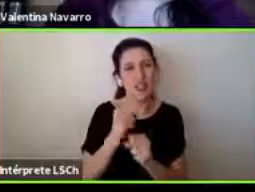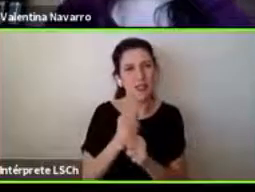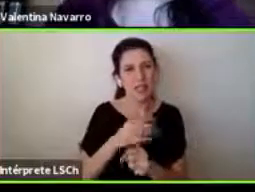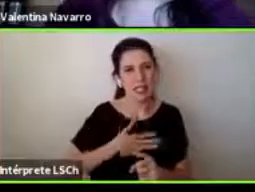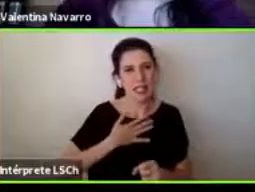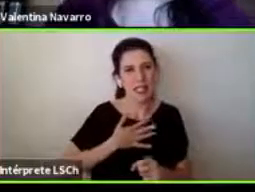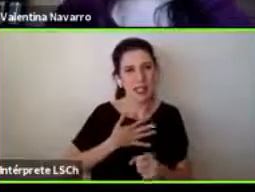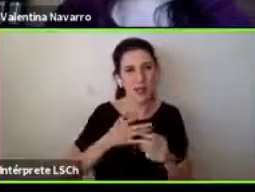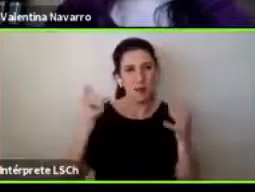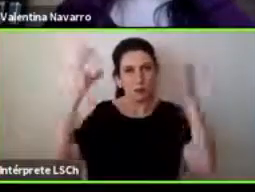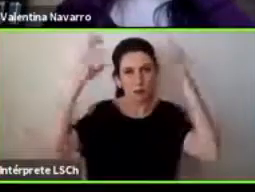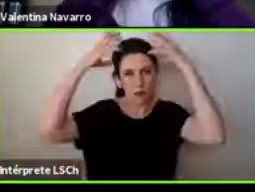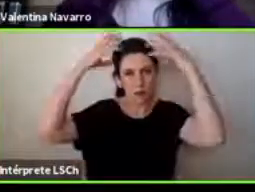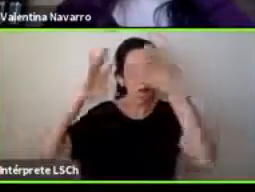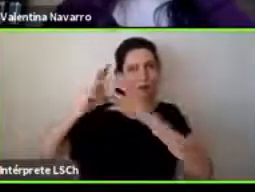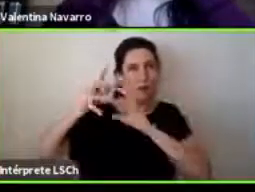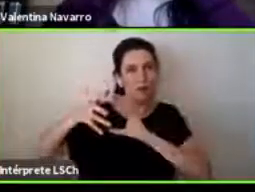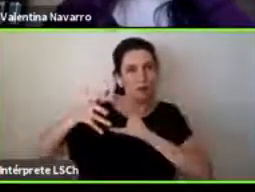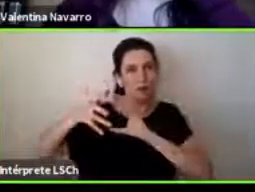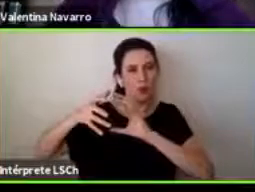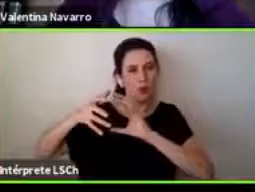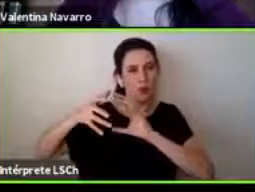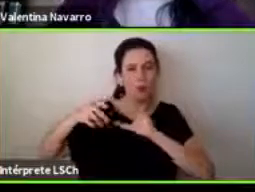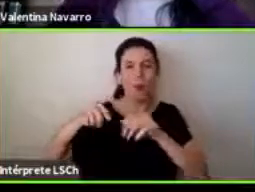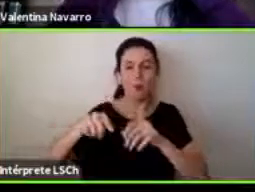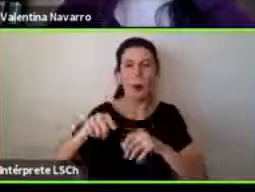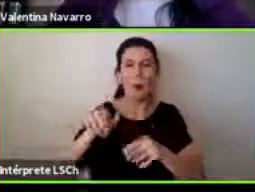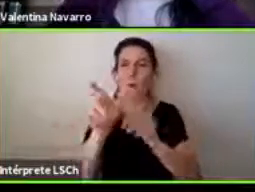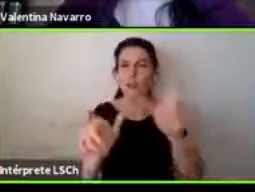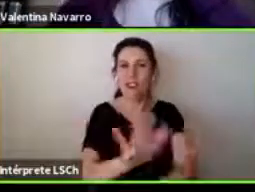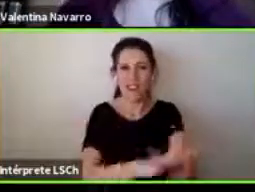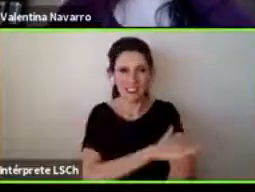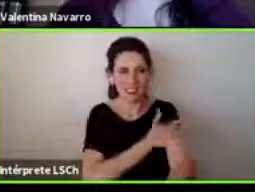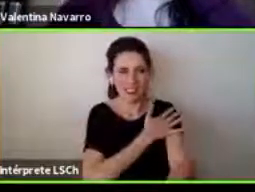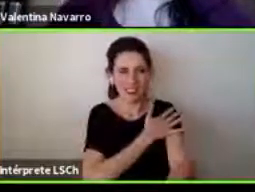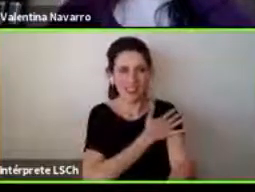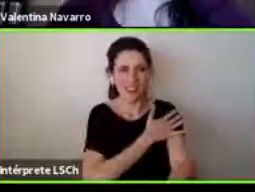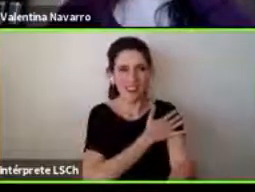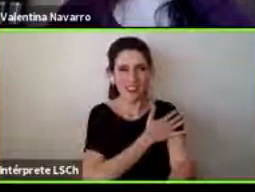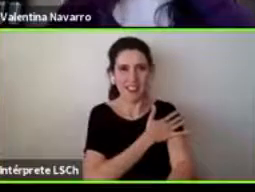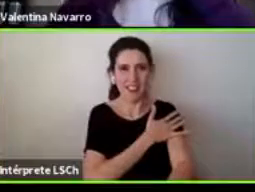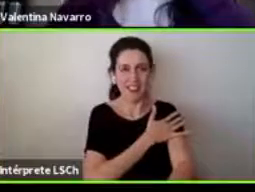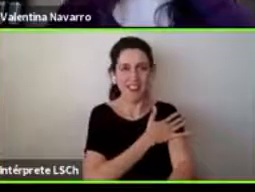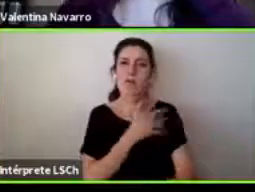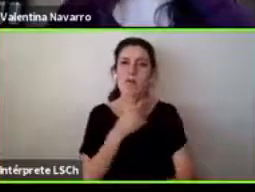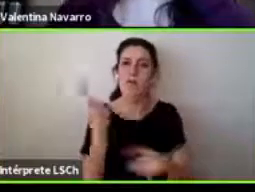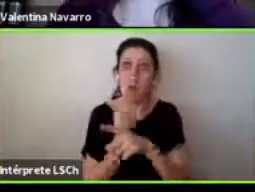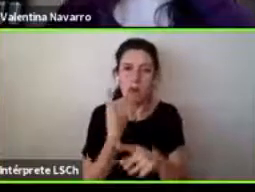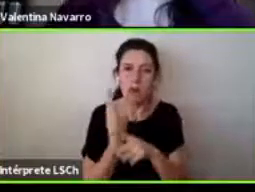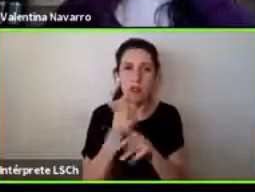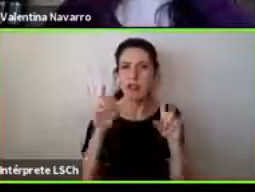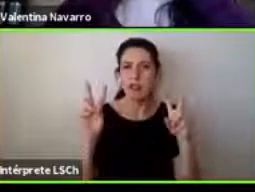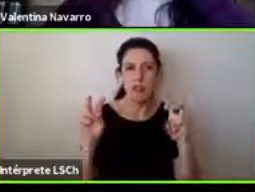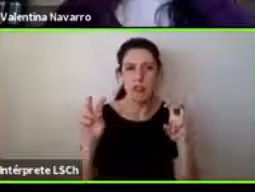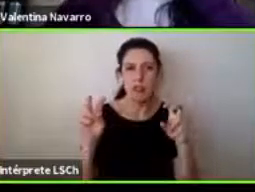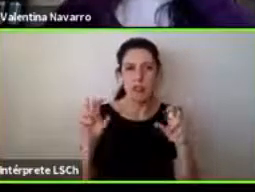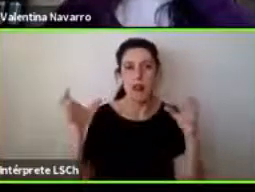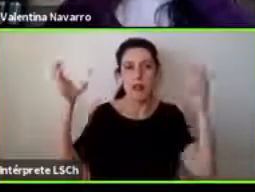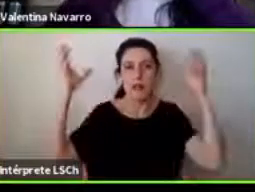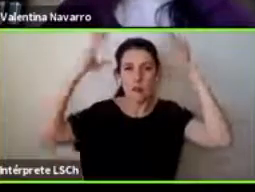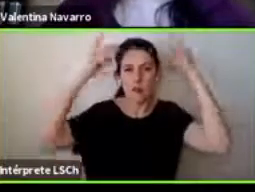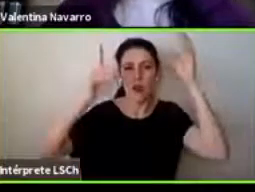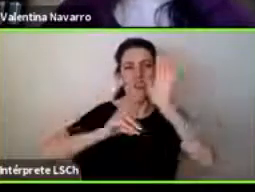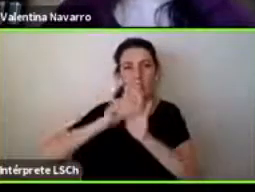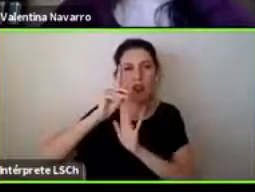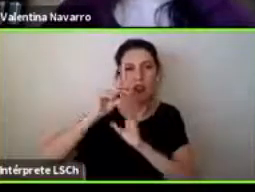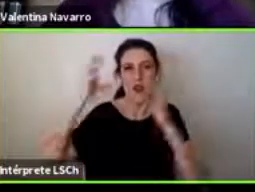hablar de trastornos del neurodesarrollo de condiciones del neurodesarrollo entender la neurodiversidad pero para poder